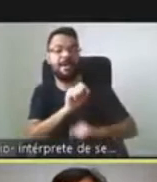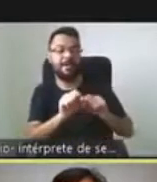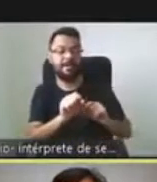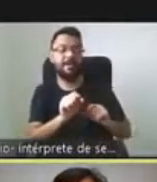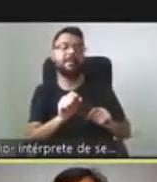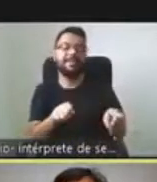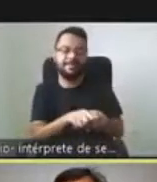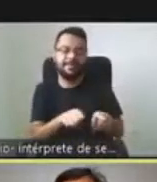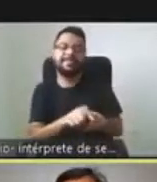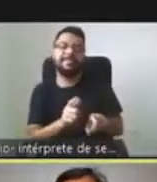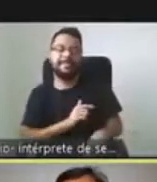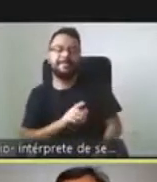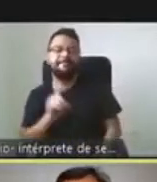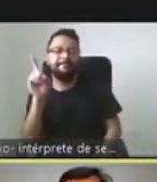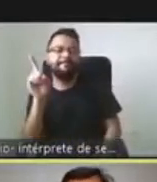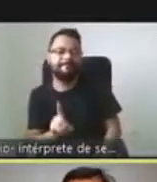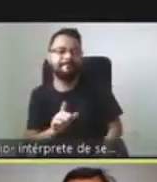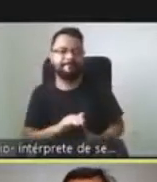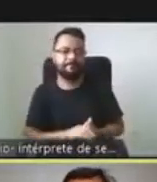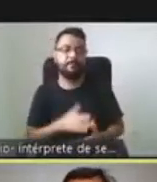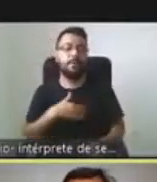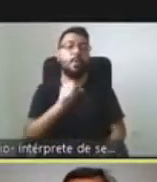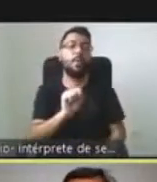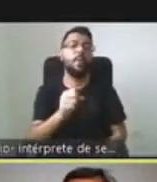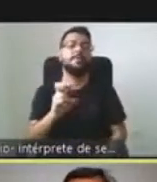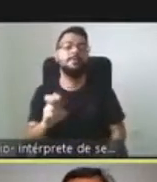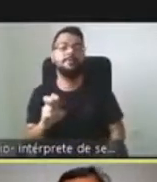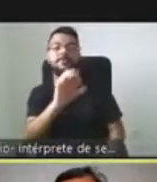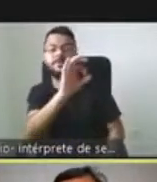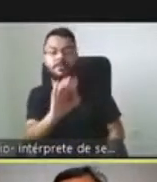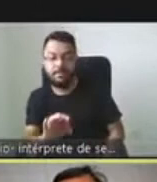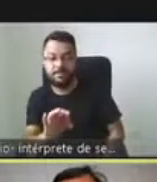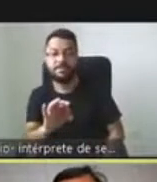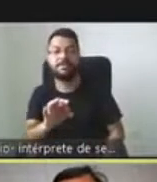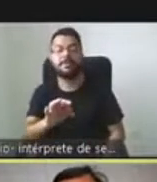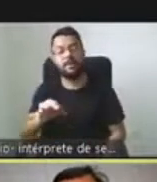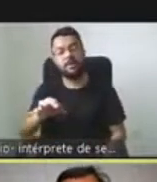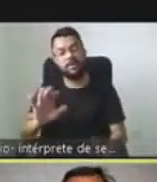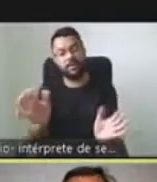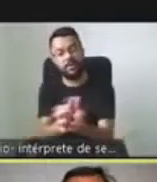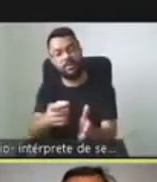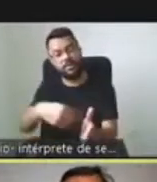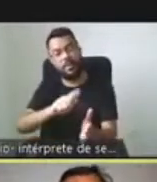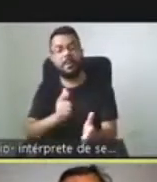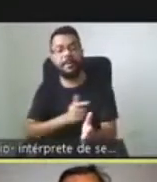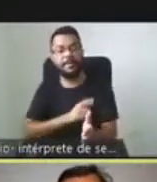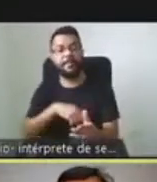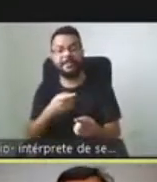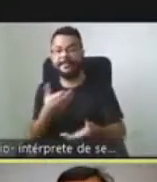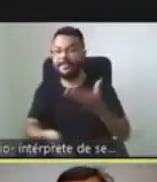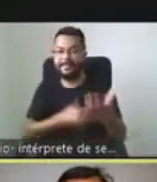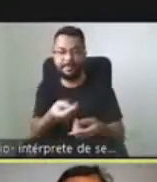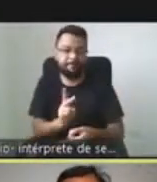discapacidad. El 85 por ciento de estas enfermedades requieren tratamientos de larga duración porque estas enfermedades son